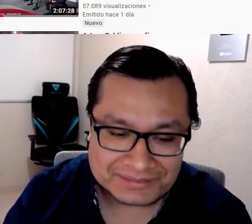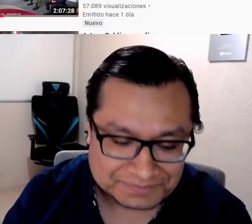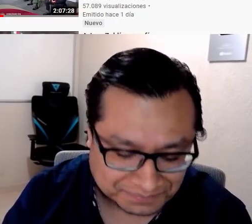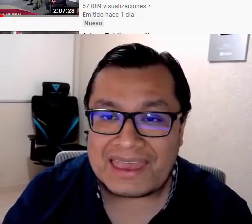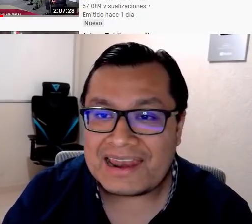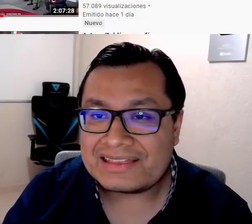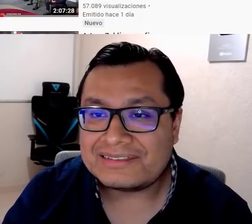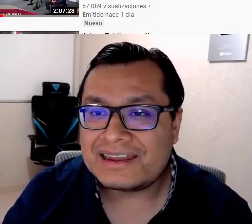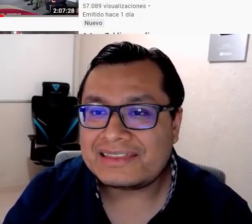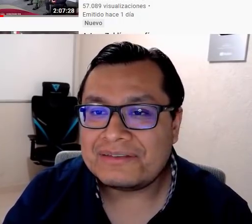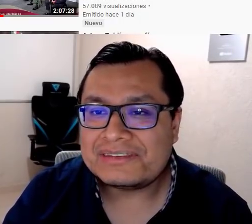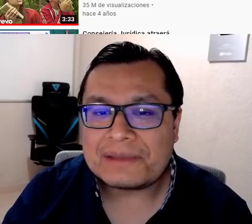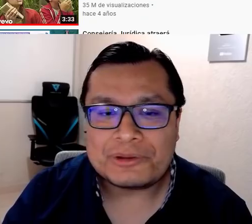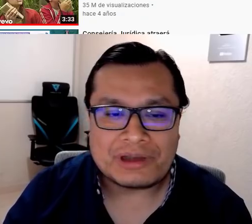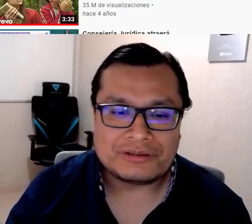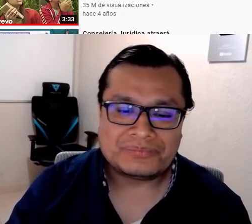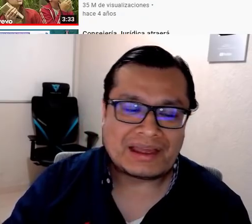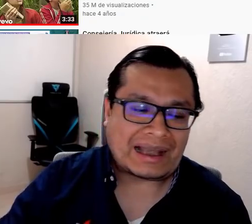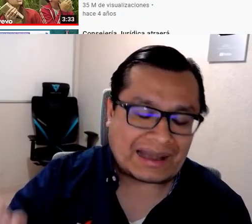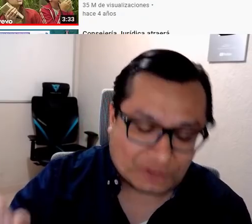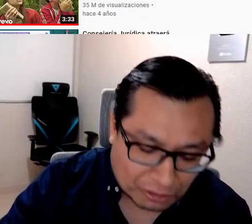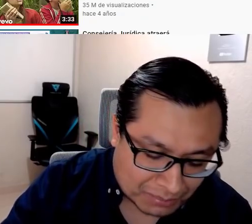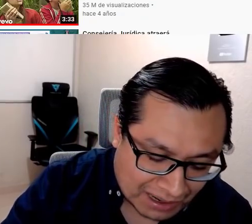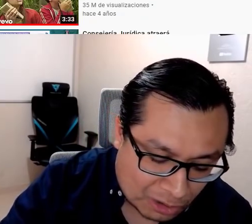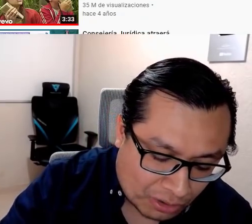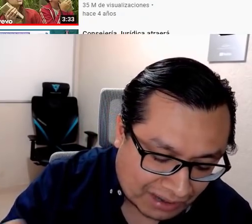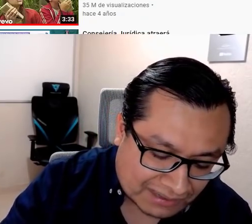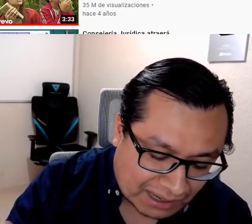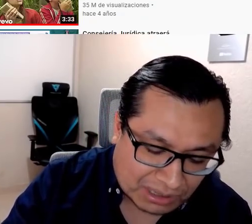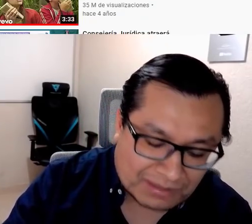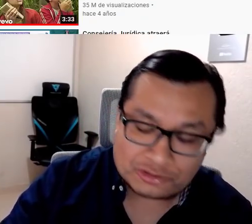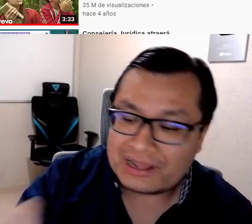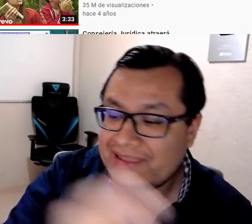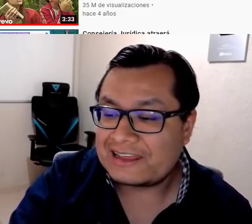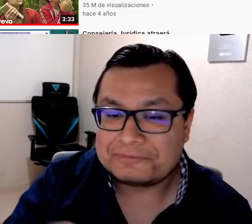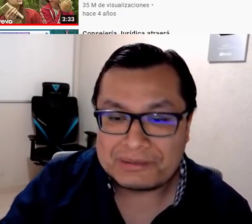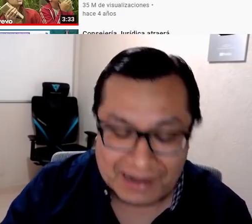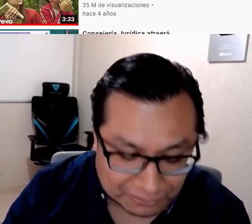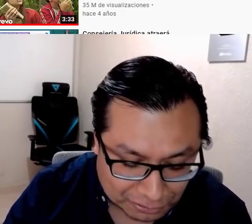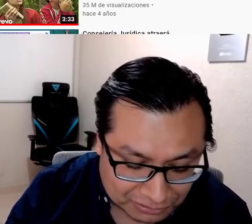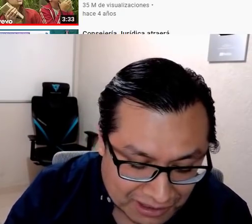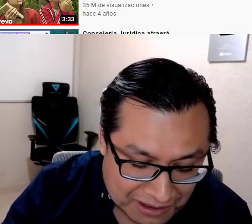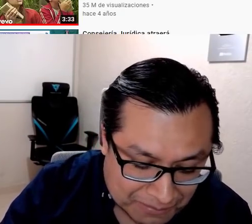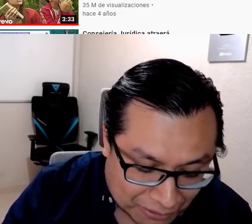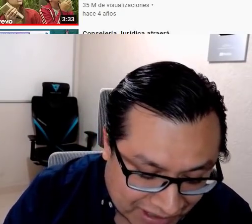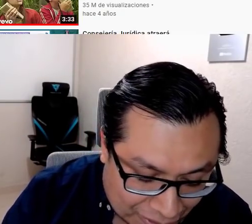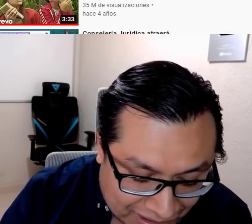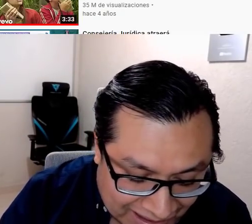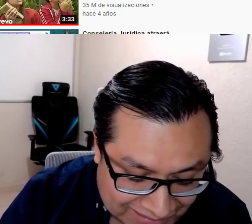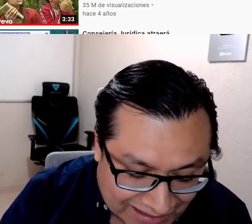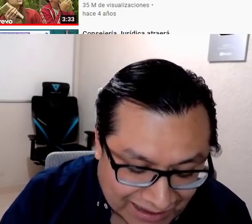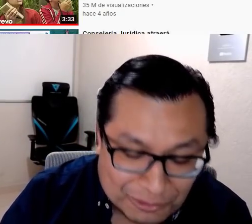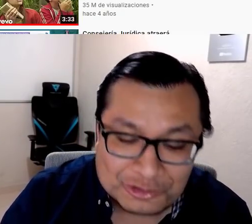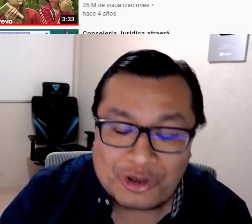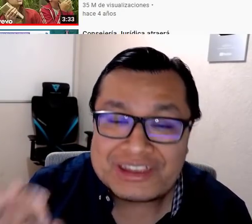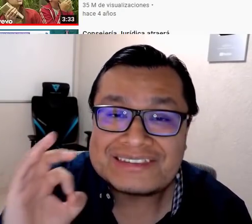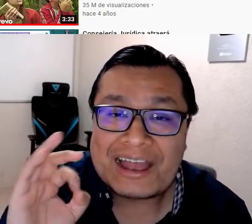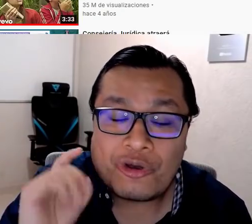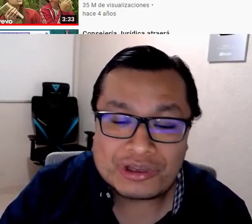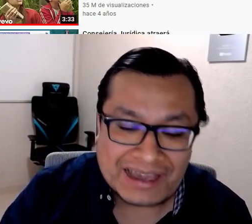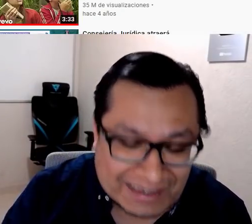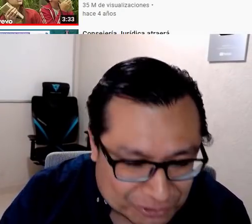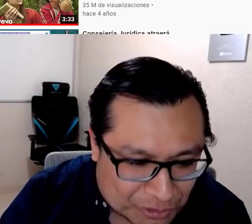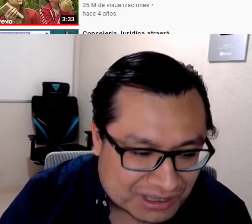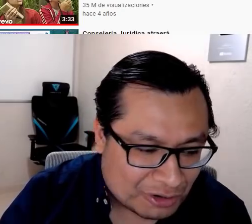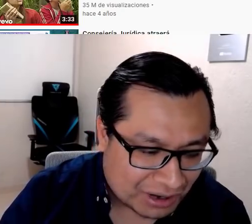En fin. En la tercera entrevista, pues bueno, retoma lo que les acabo de mencionar de las primeras dos, pero quiero que cerremos con